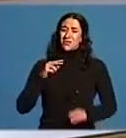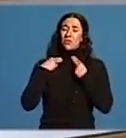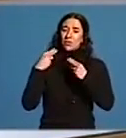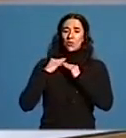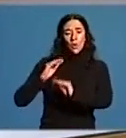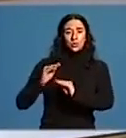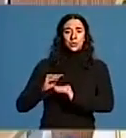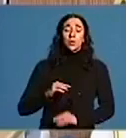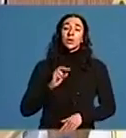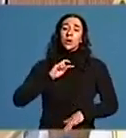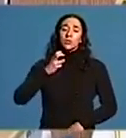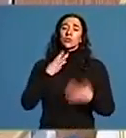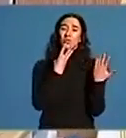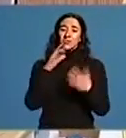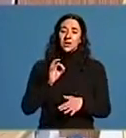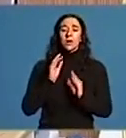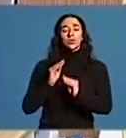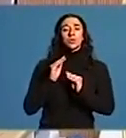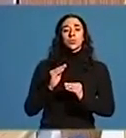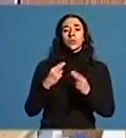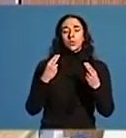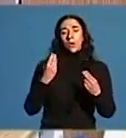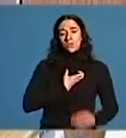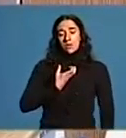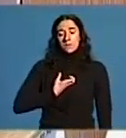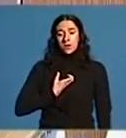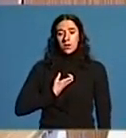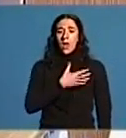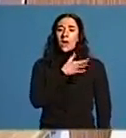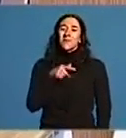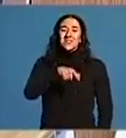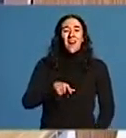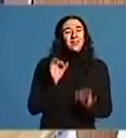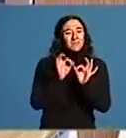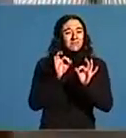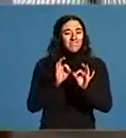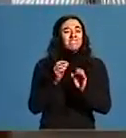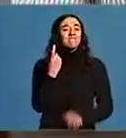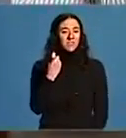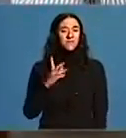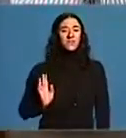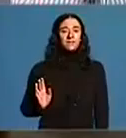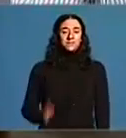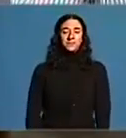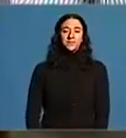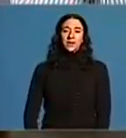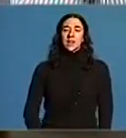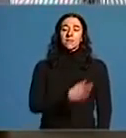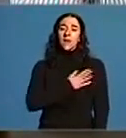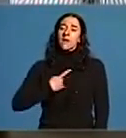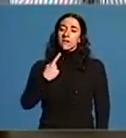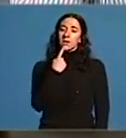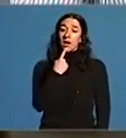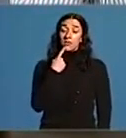80 dos Consellos. Pero, ademais, no caso dos municipios terás en conta as especificidades de cada un. Iso quere dicir que nesiquera